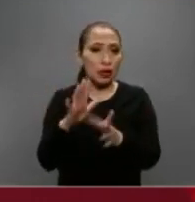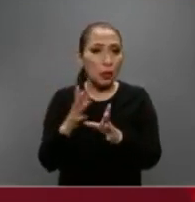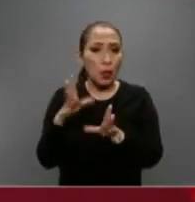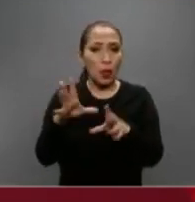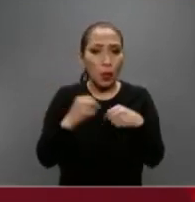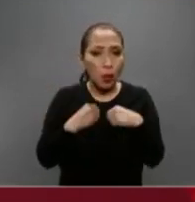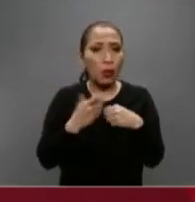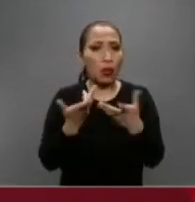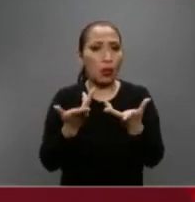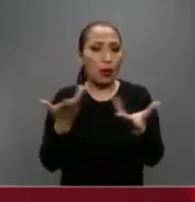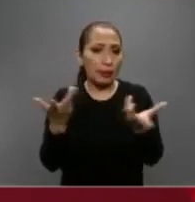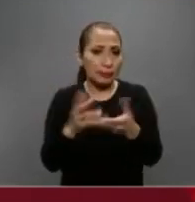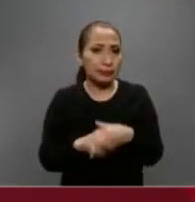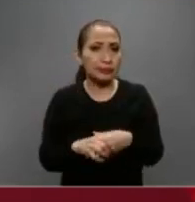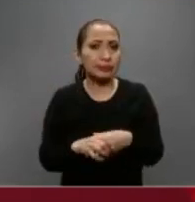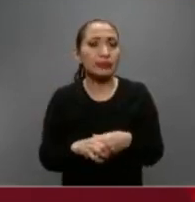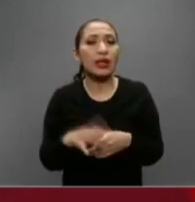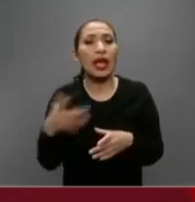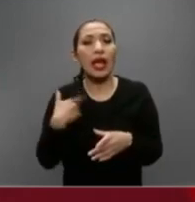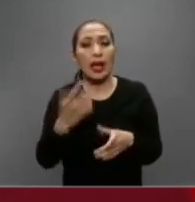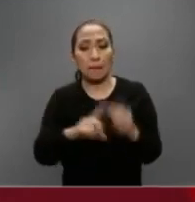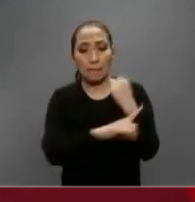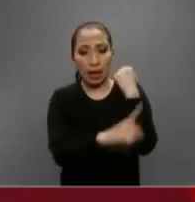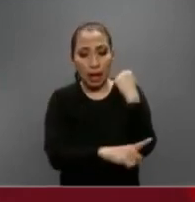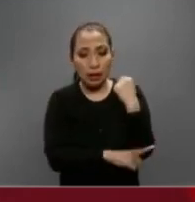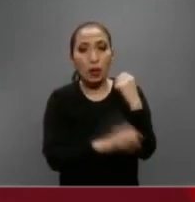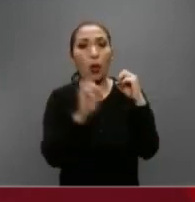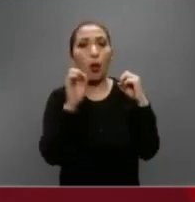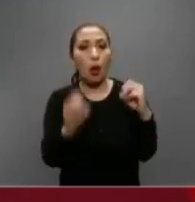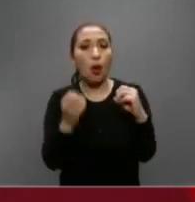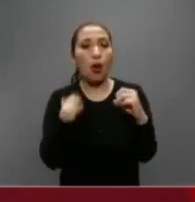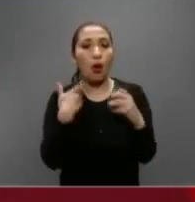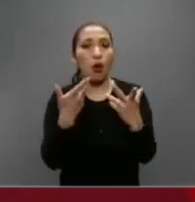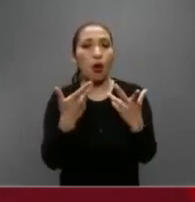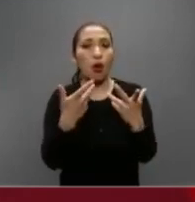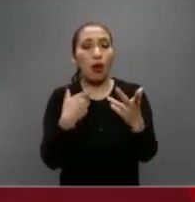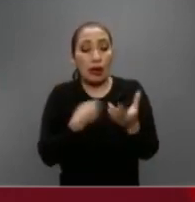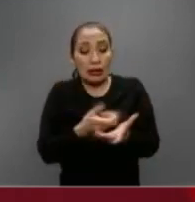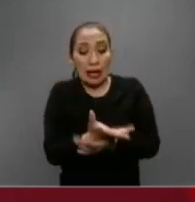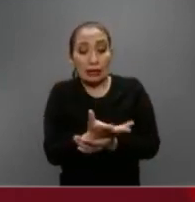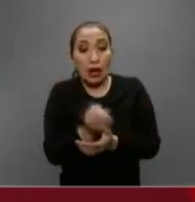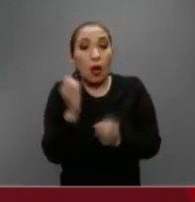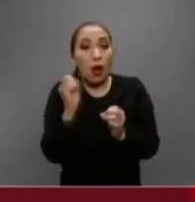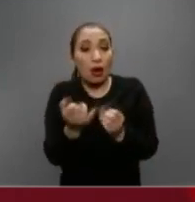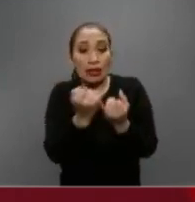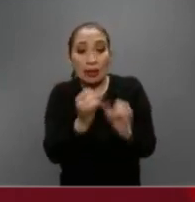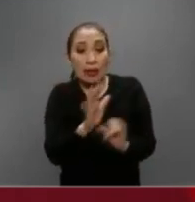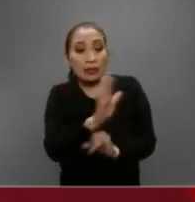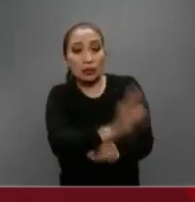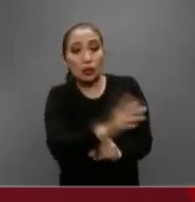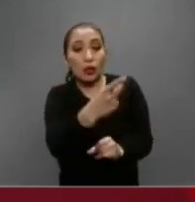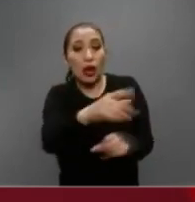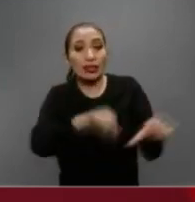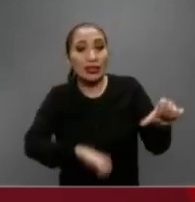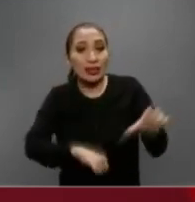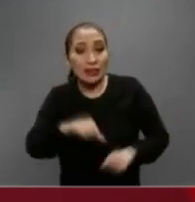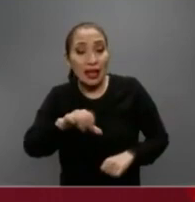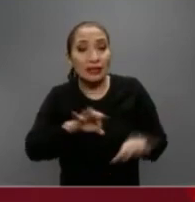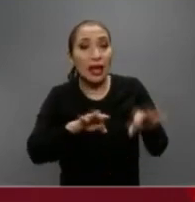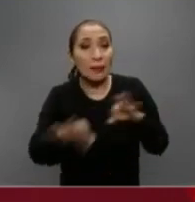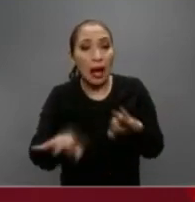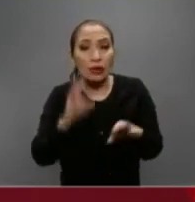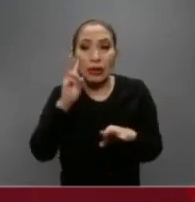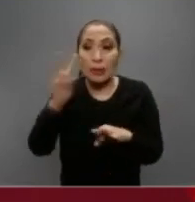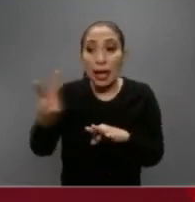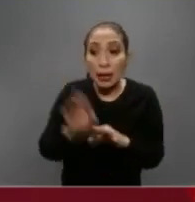ya sea adquirida o provocada, en estado de embarazo o puerperio inmediato, independientemente de que su actividad laboral